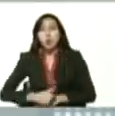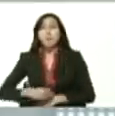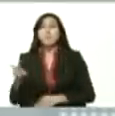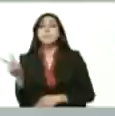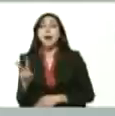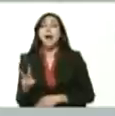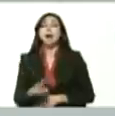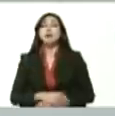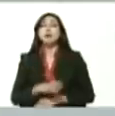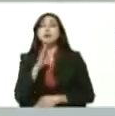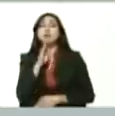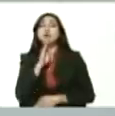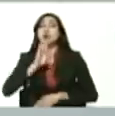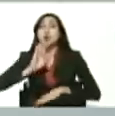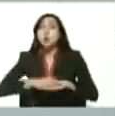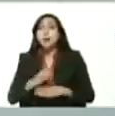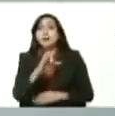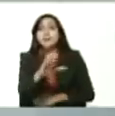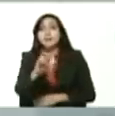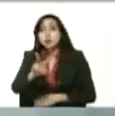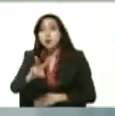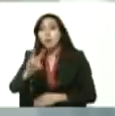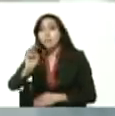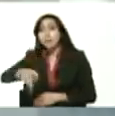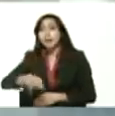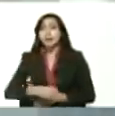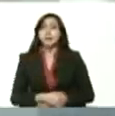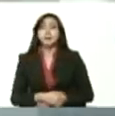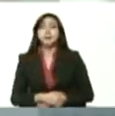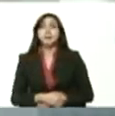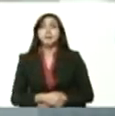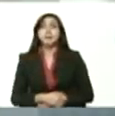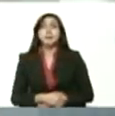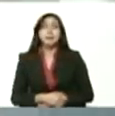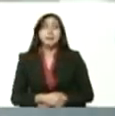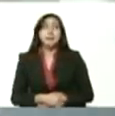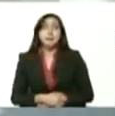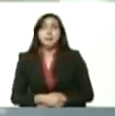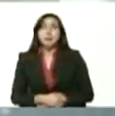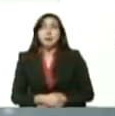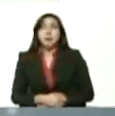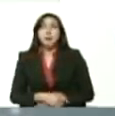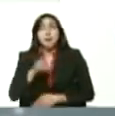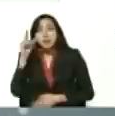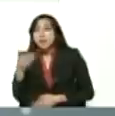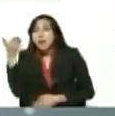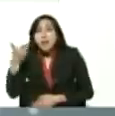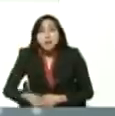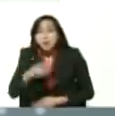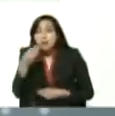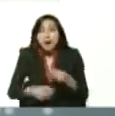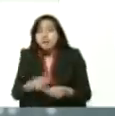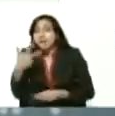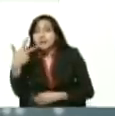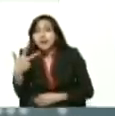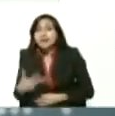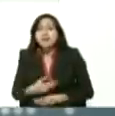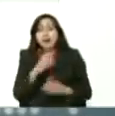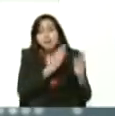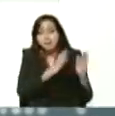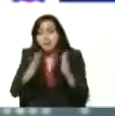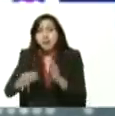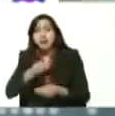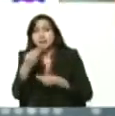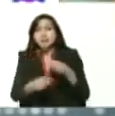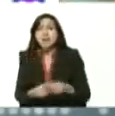el pago móvil interbancario, C2P, pero esto es como la fase importante, la tercera fase de todo el pago móvil, mi